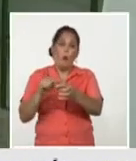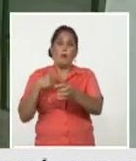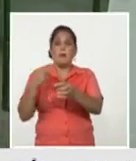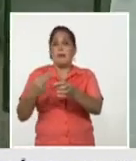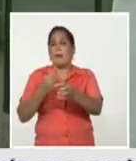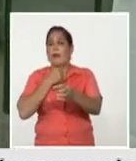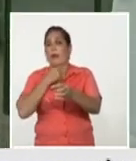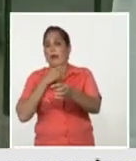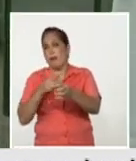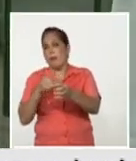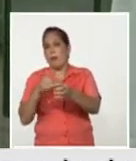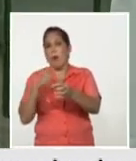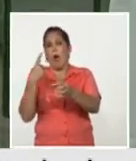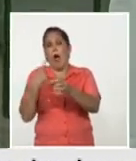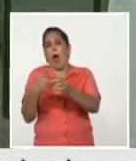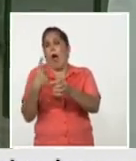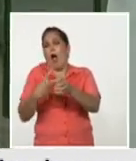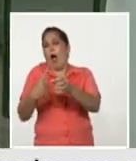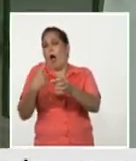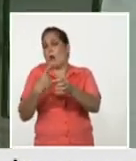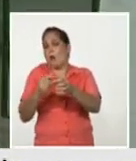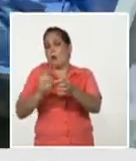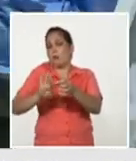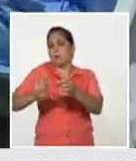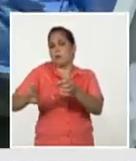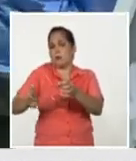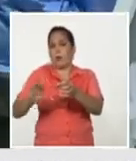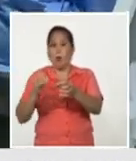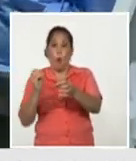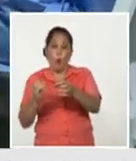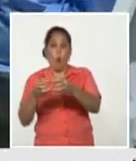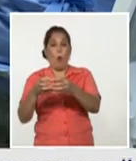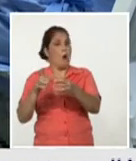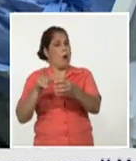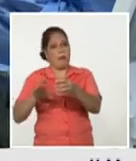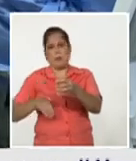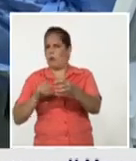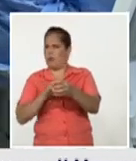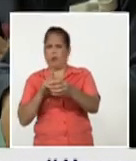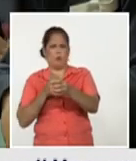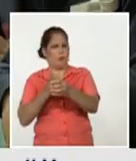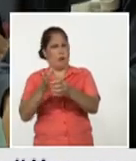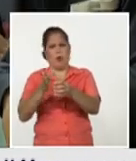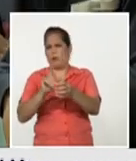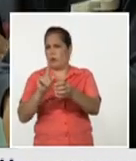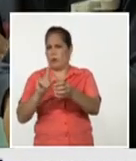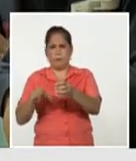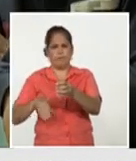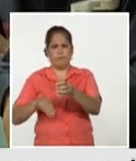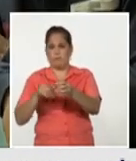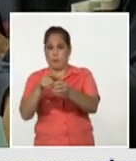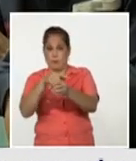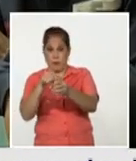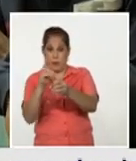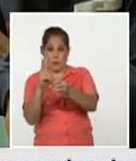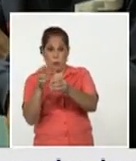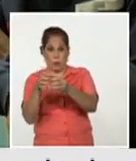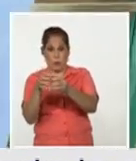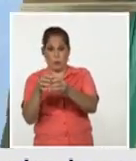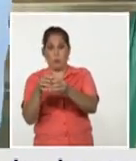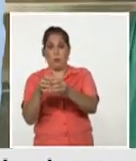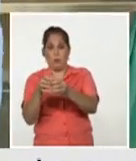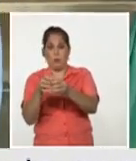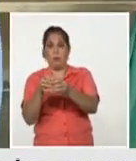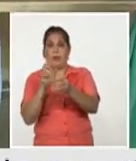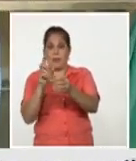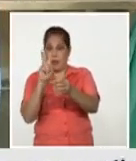de los criterios de exclusión o sencillamente porque decidieron no continuar en el estudio y bueno así terminamos la segunda